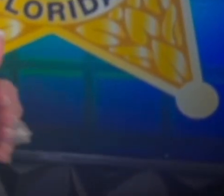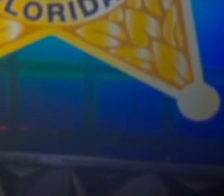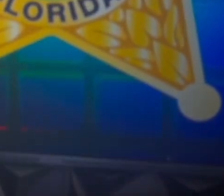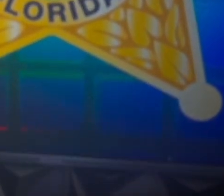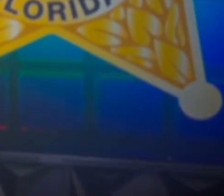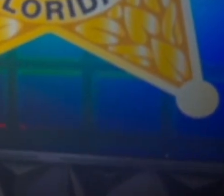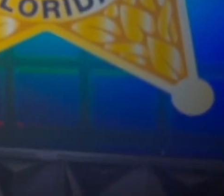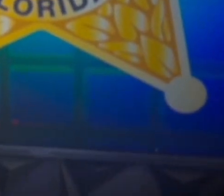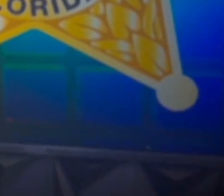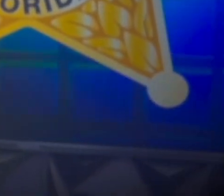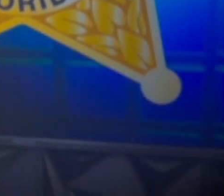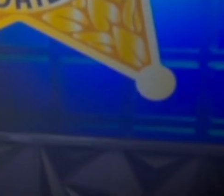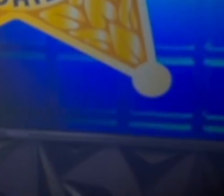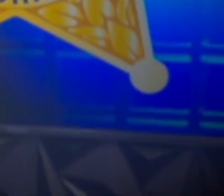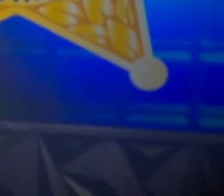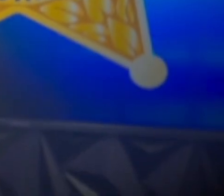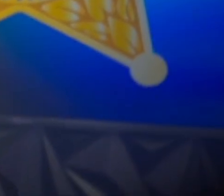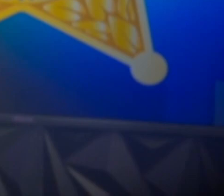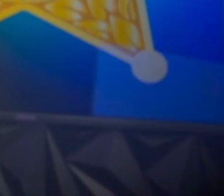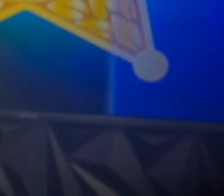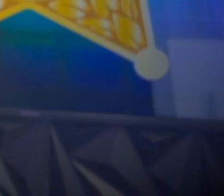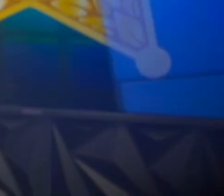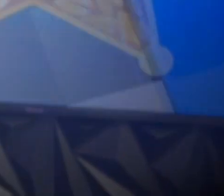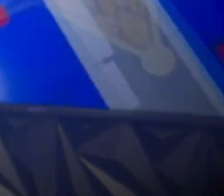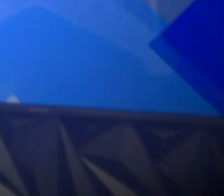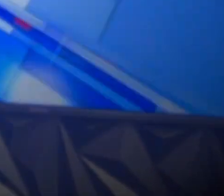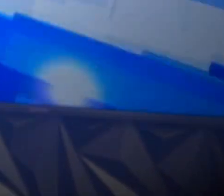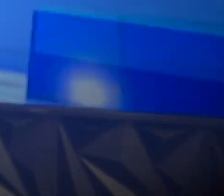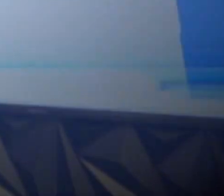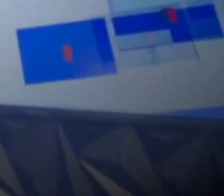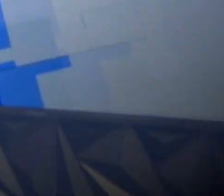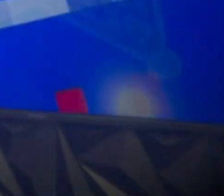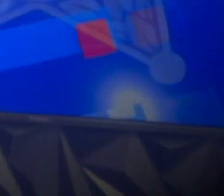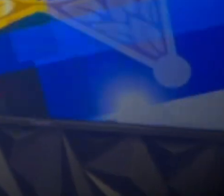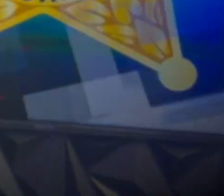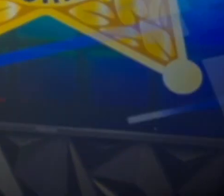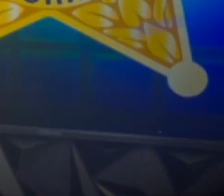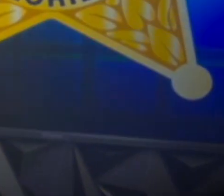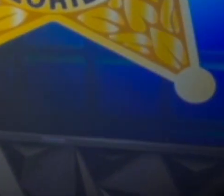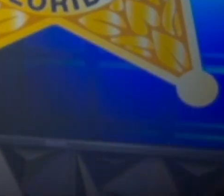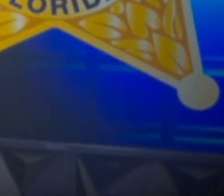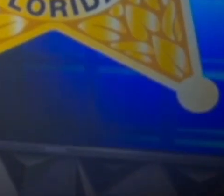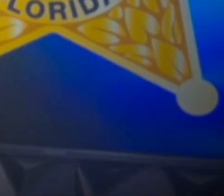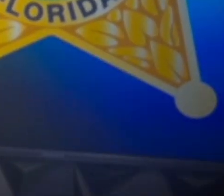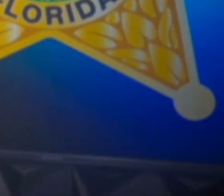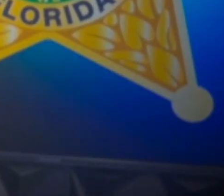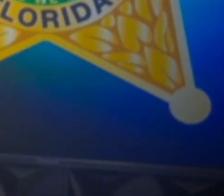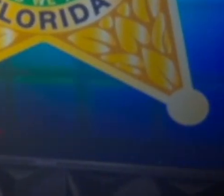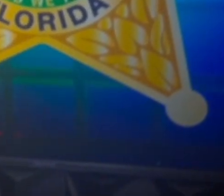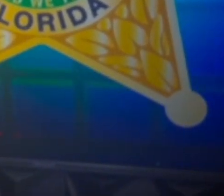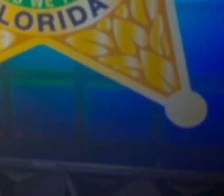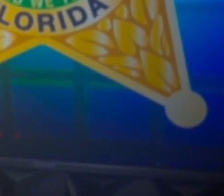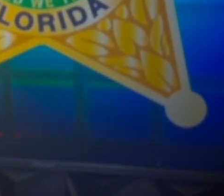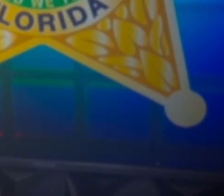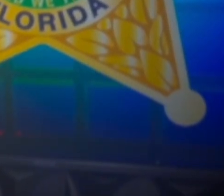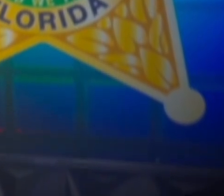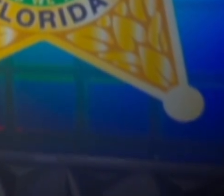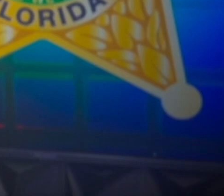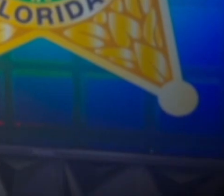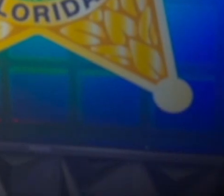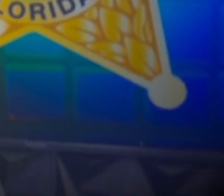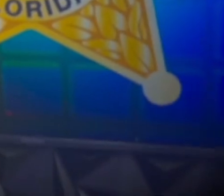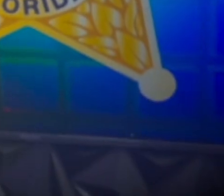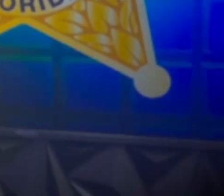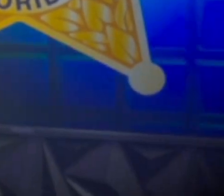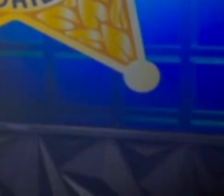evento donde el sheriff homenajeó a sus veteranos, los veteranos oficiales policías que también